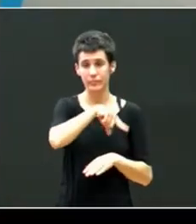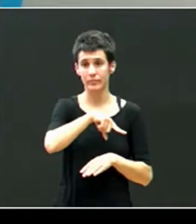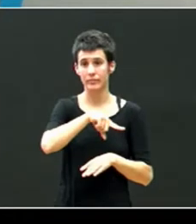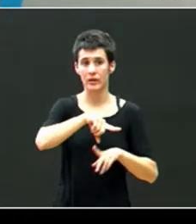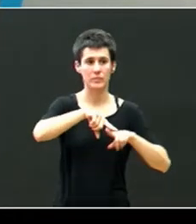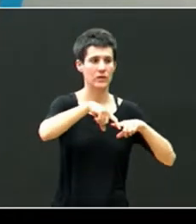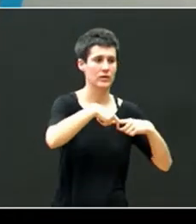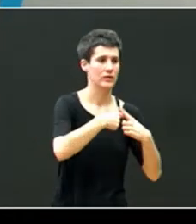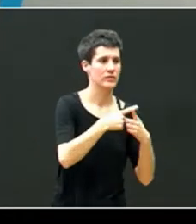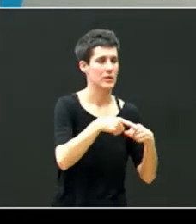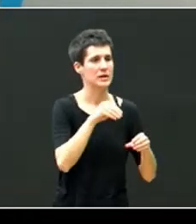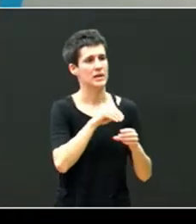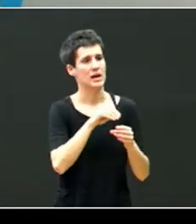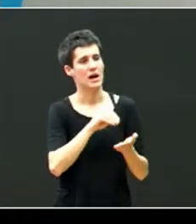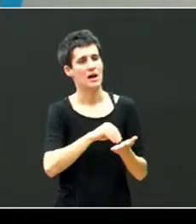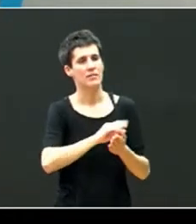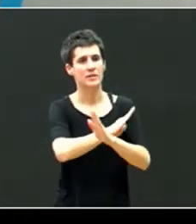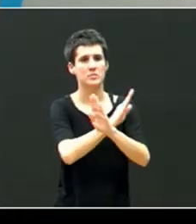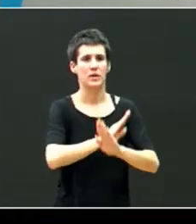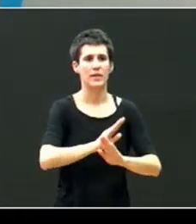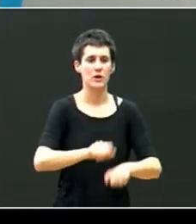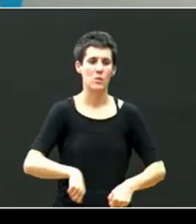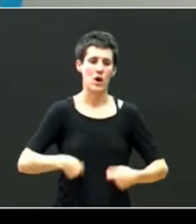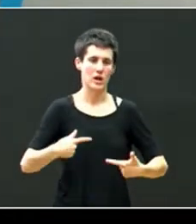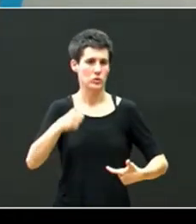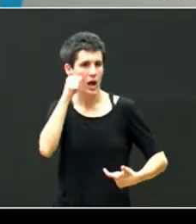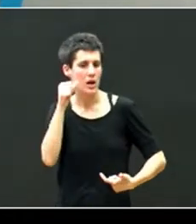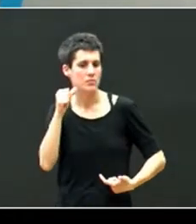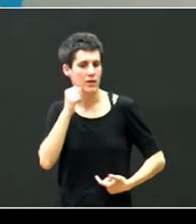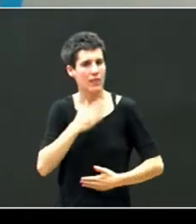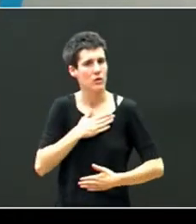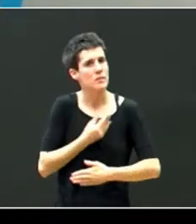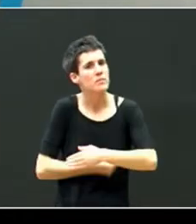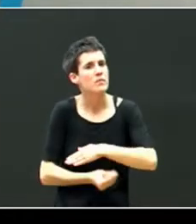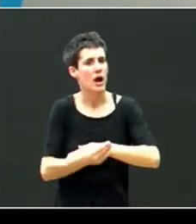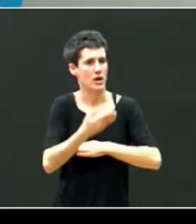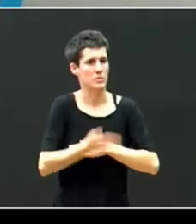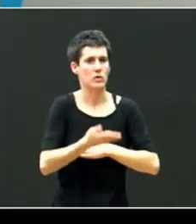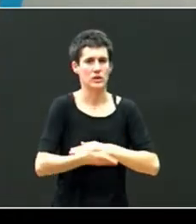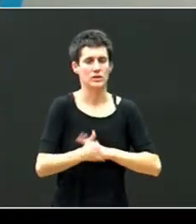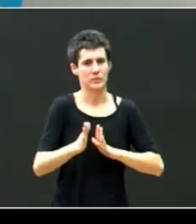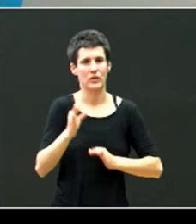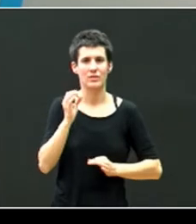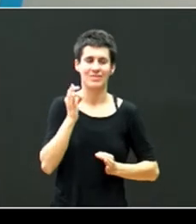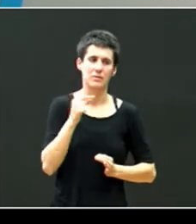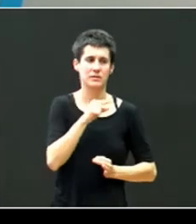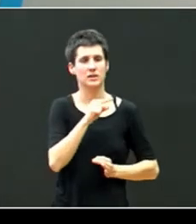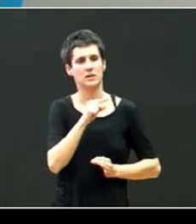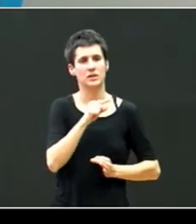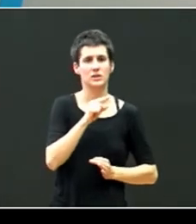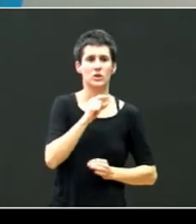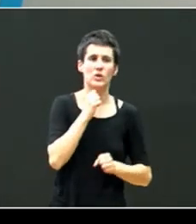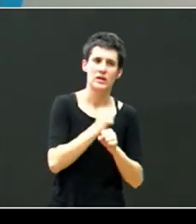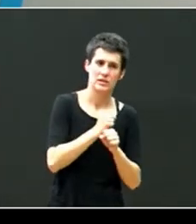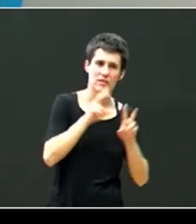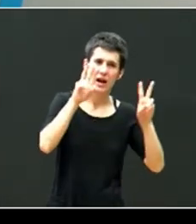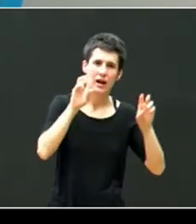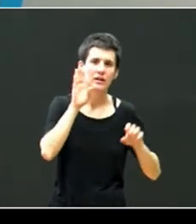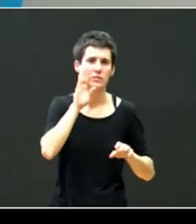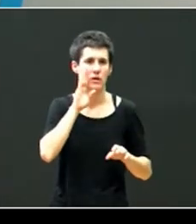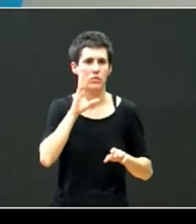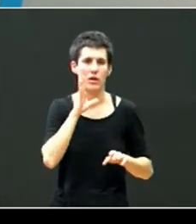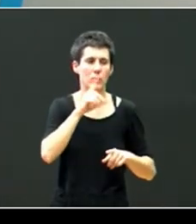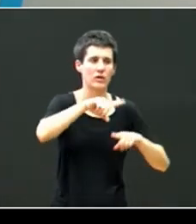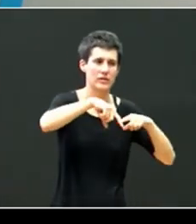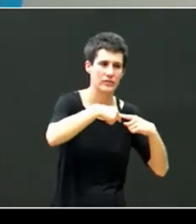una familia y también ahí os dicen en la guía como debéis de referiros a la familia cuando la trabajáis en clase algo que ha hecho mucho sufrir a las familias tradicionalmente